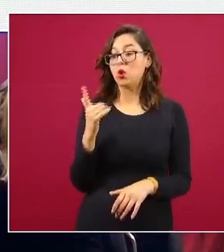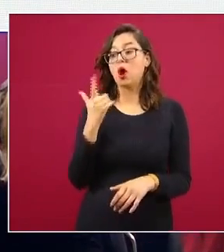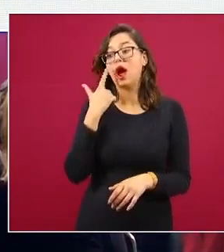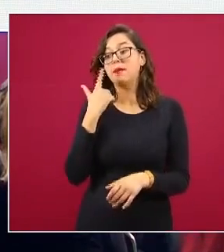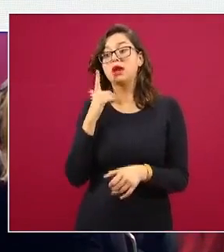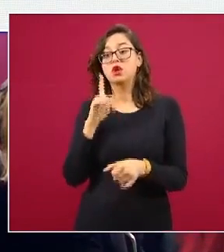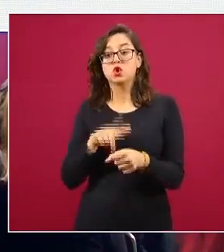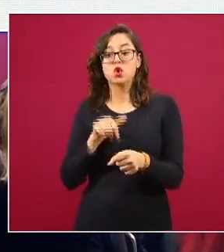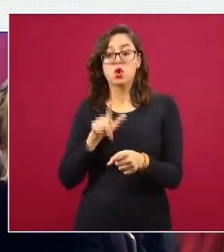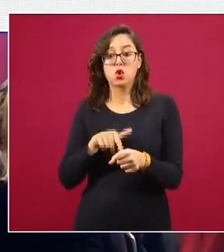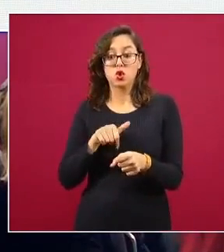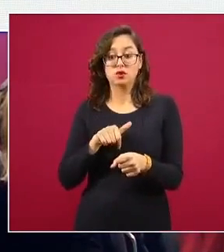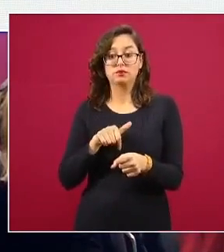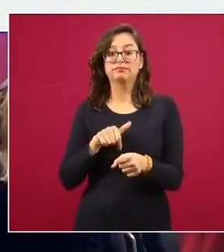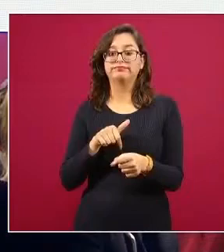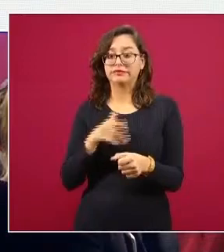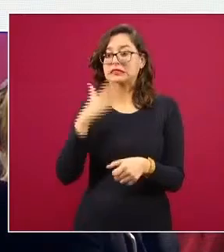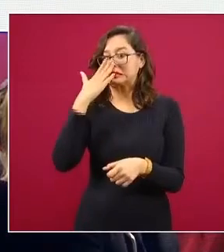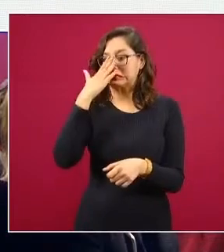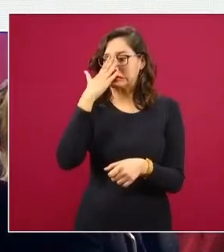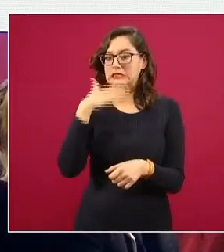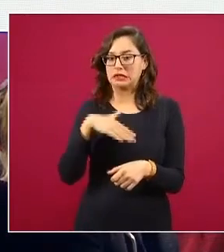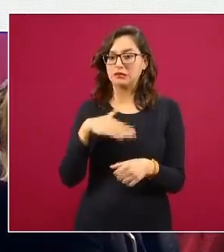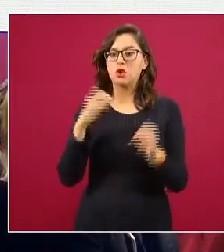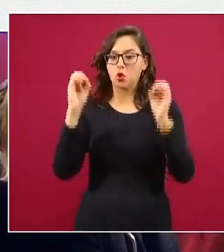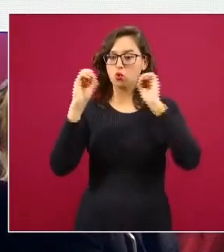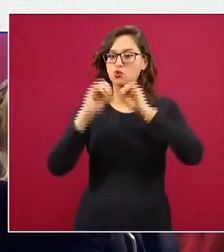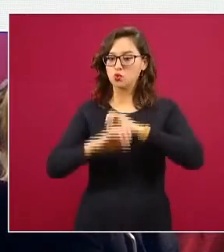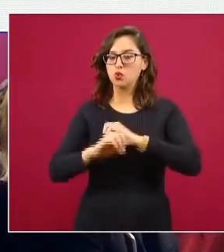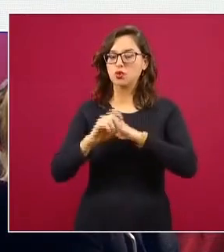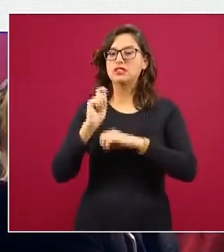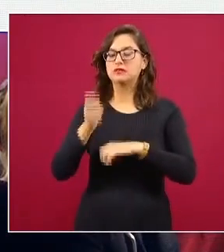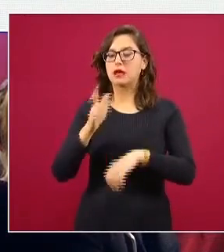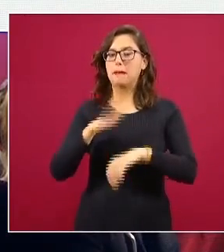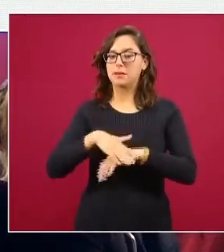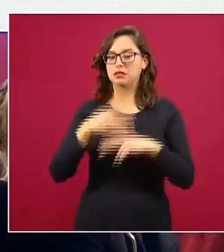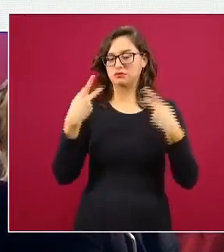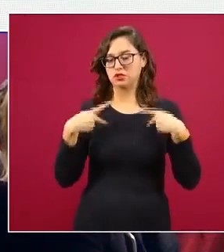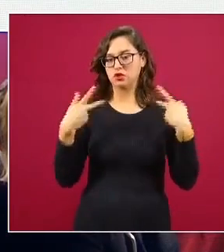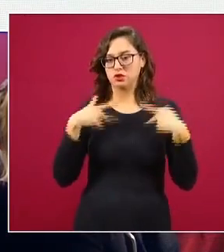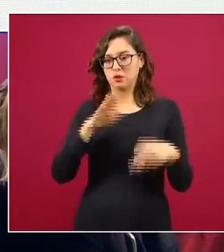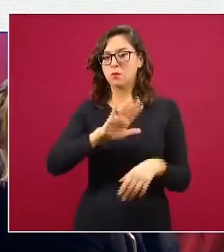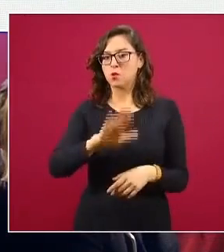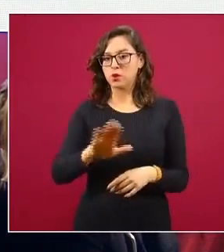color está pero sabemos que está en un color más oscuro siguiente